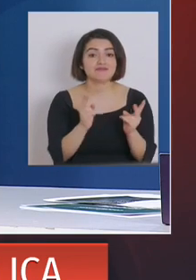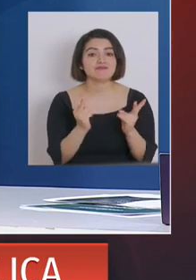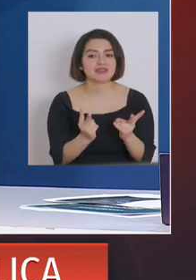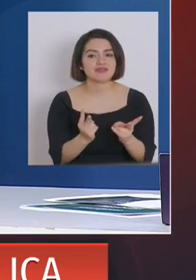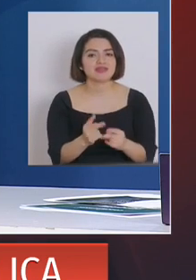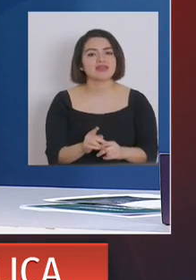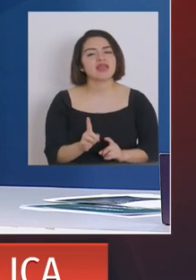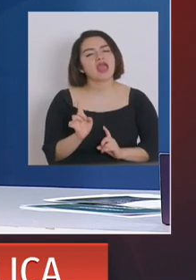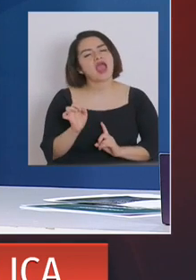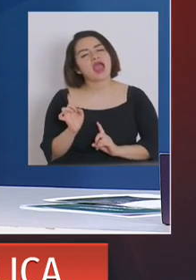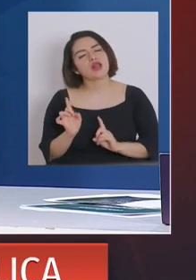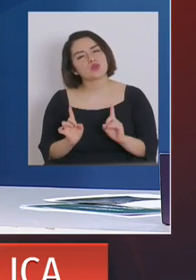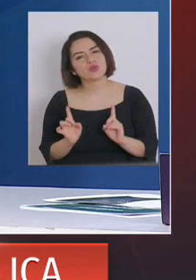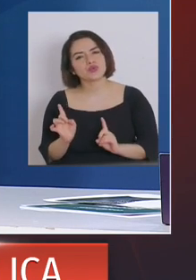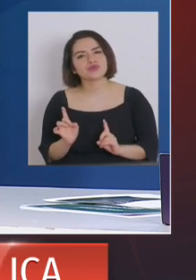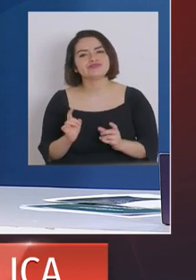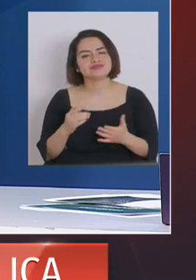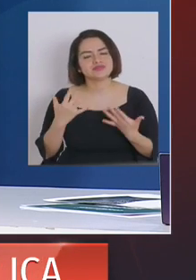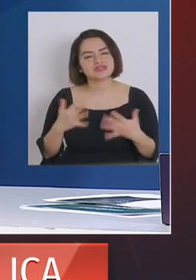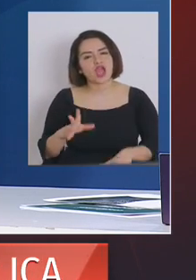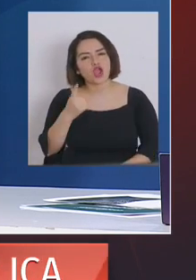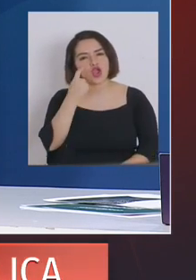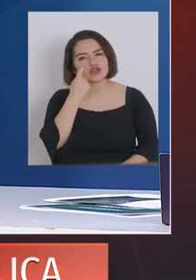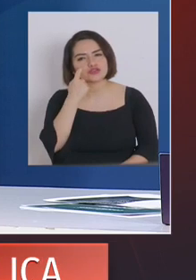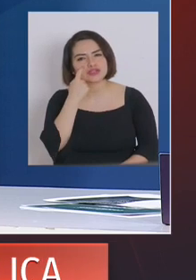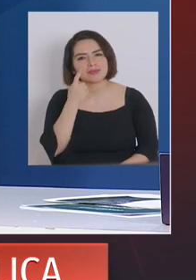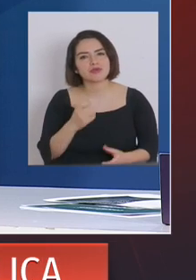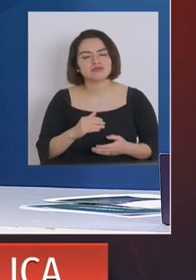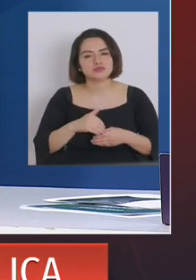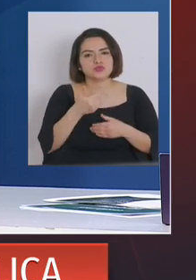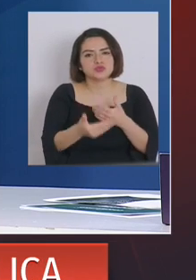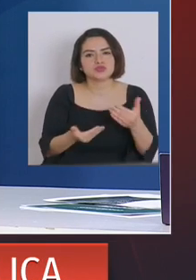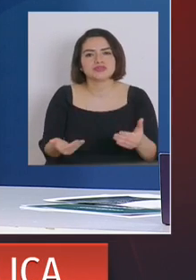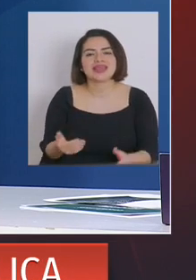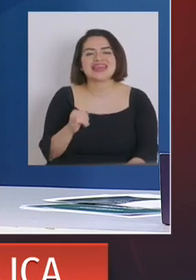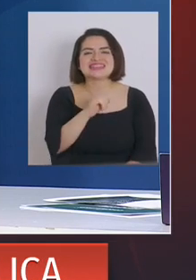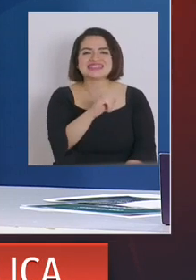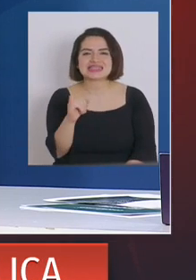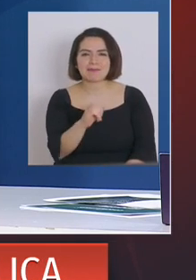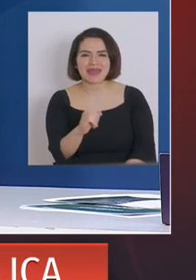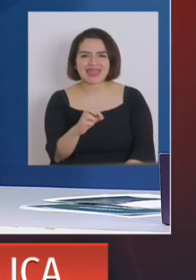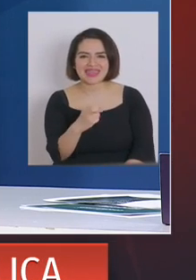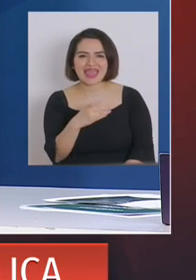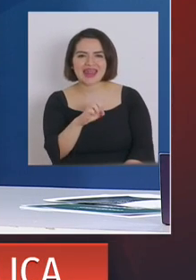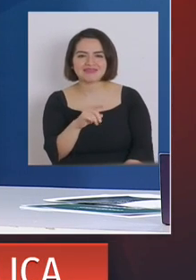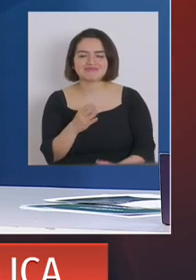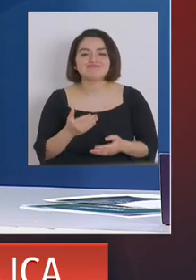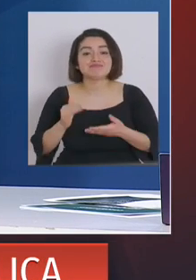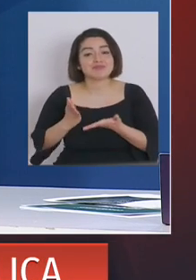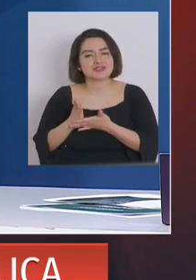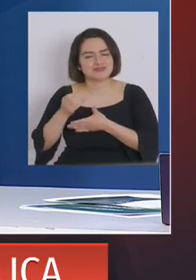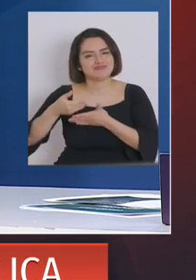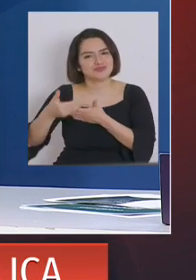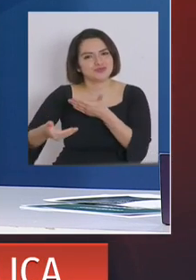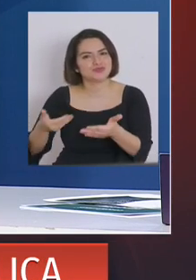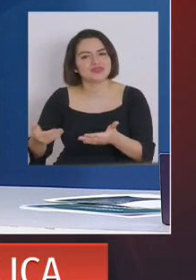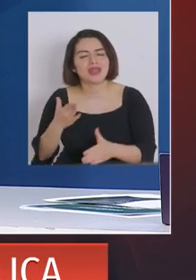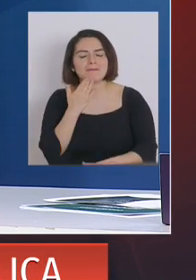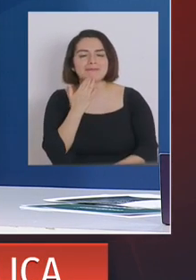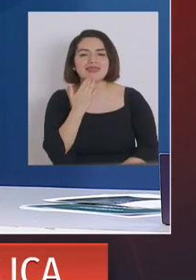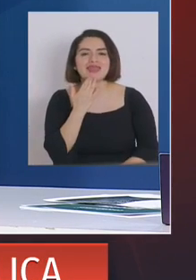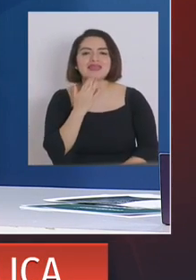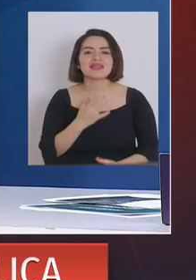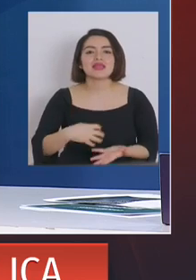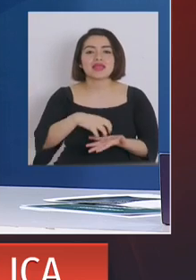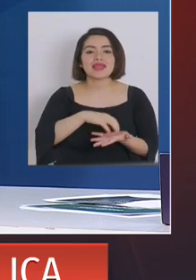salvo tenemos obviamente el brote que ya conocemos que es el brote de Zapallar, tenemos algunas situaciones particulares de casos aislados tanto